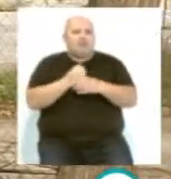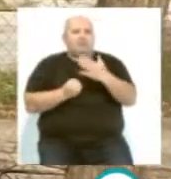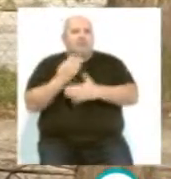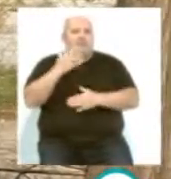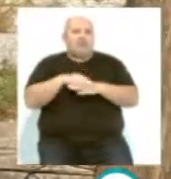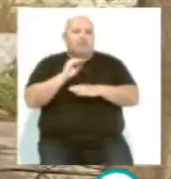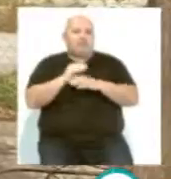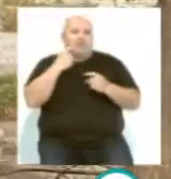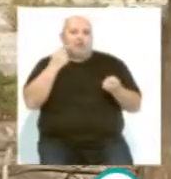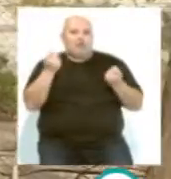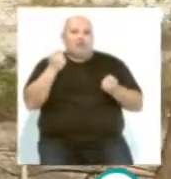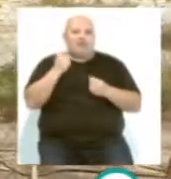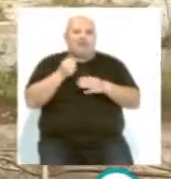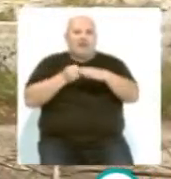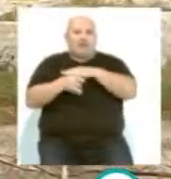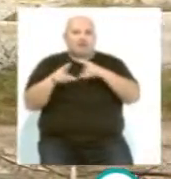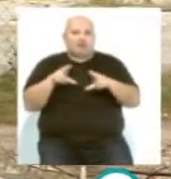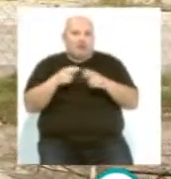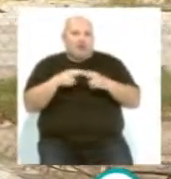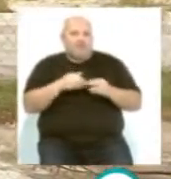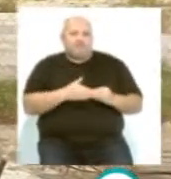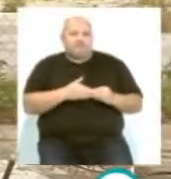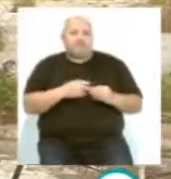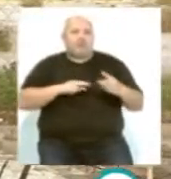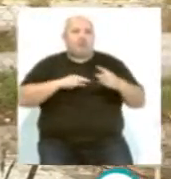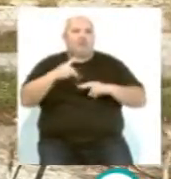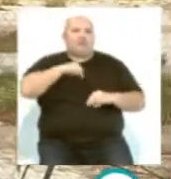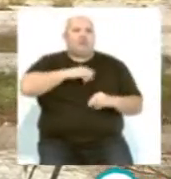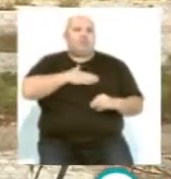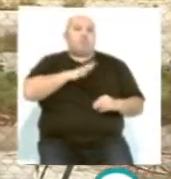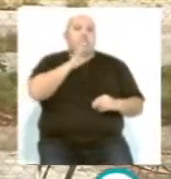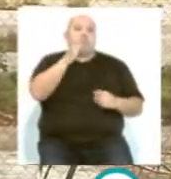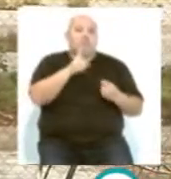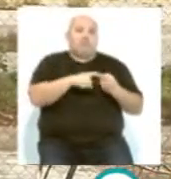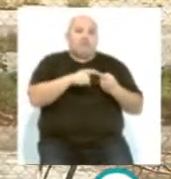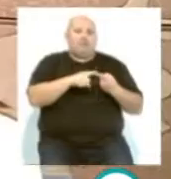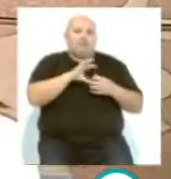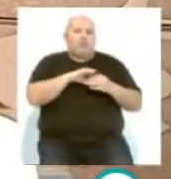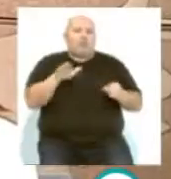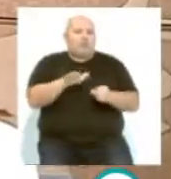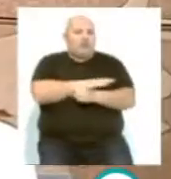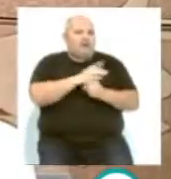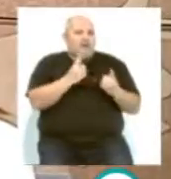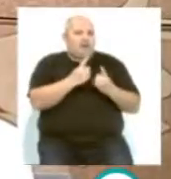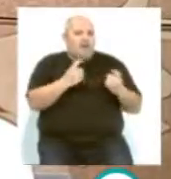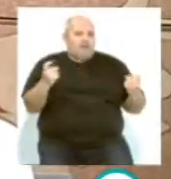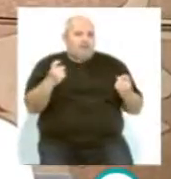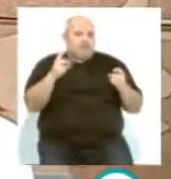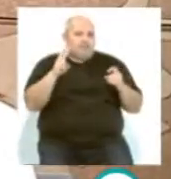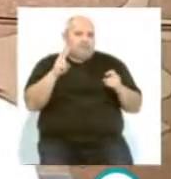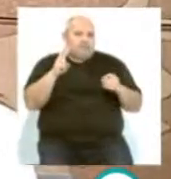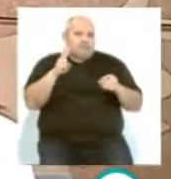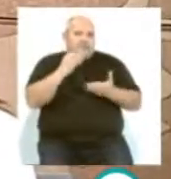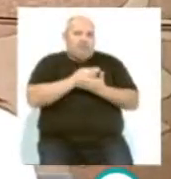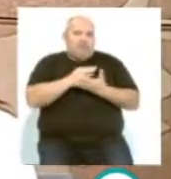destinado a personas en exclusión social. Por lo cual estamos doblemente satisfechos, por un lado estamos cubriendo una necesidad de la